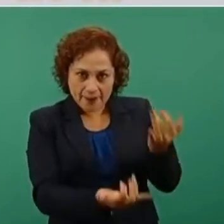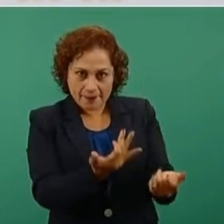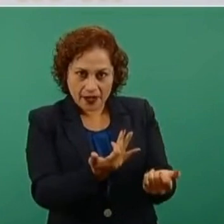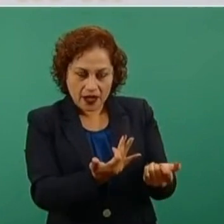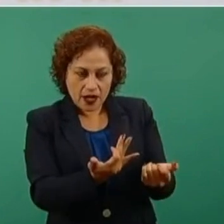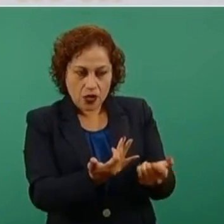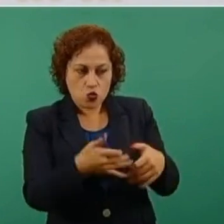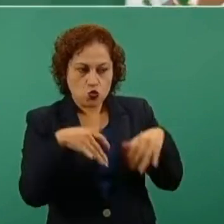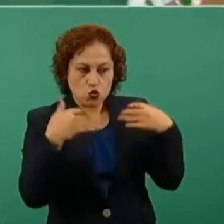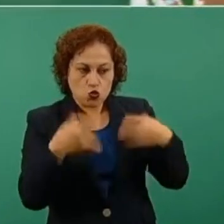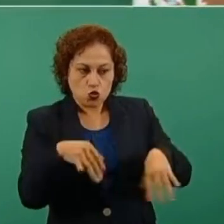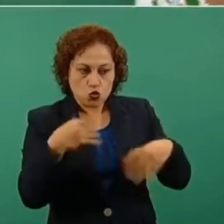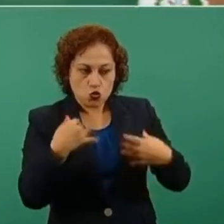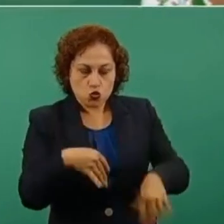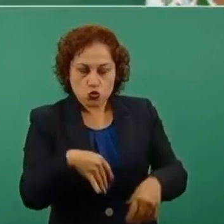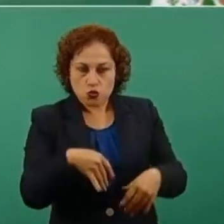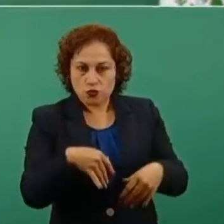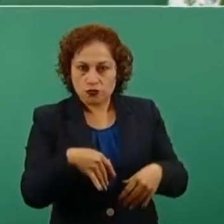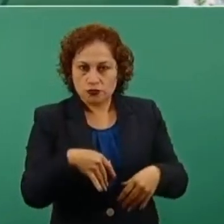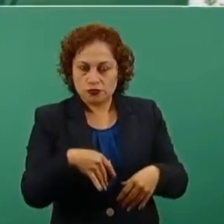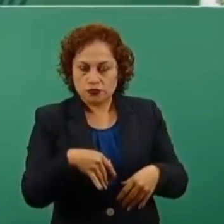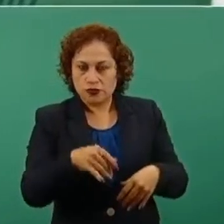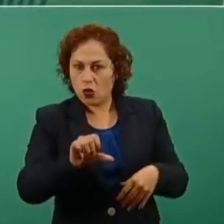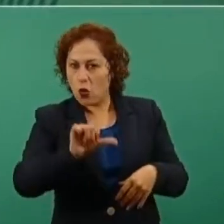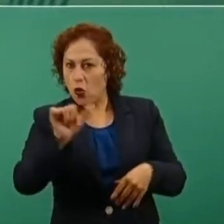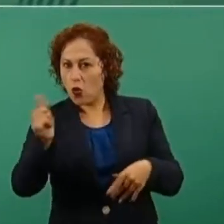eso, los que están detrás.